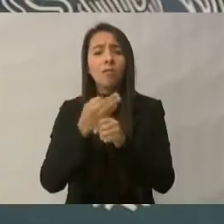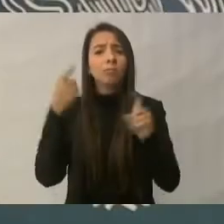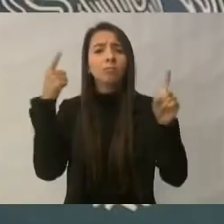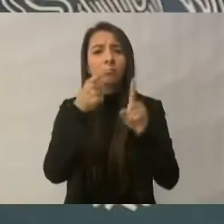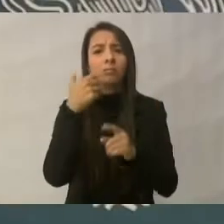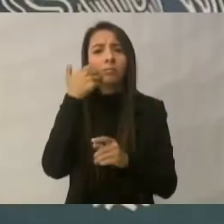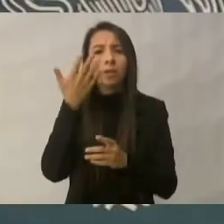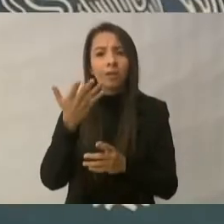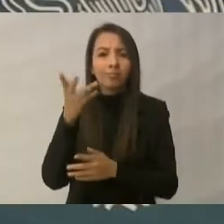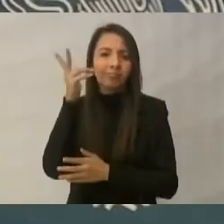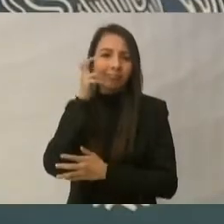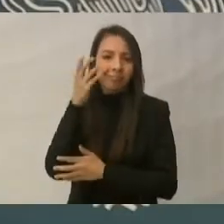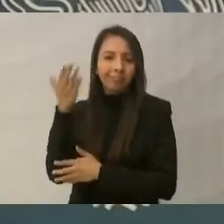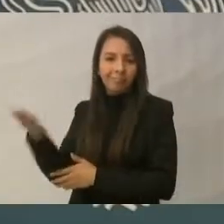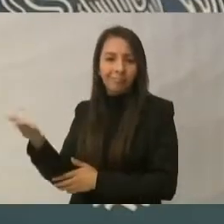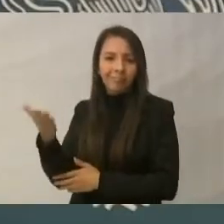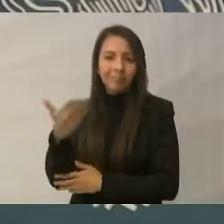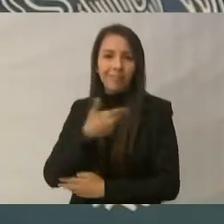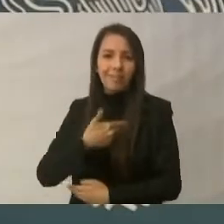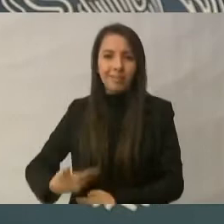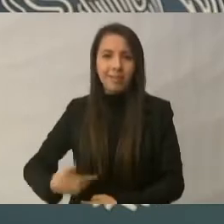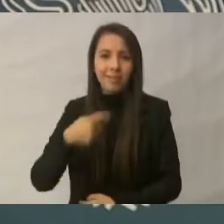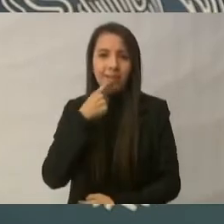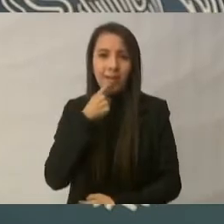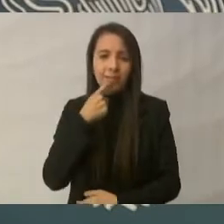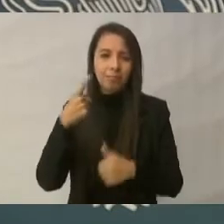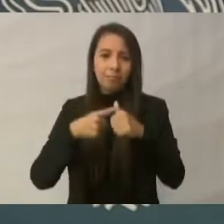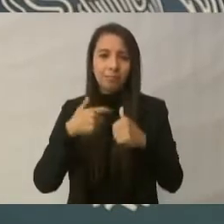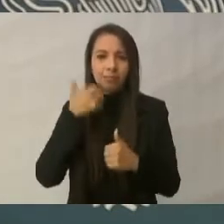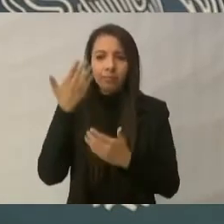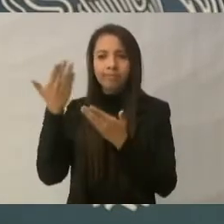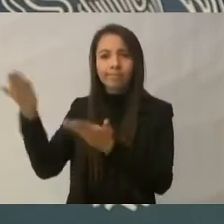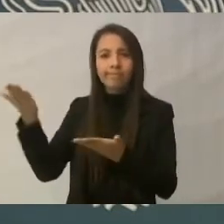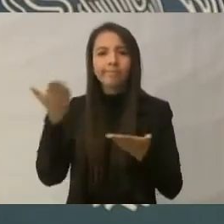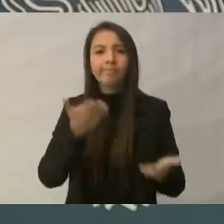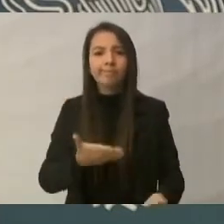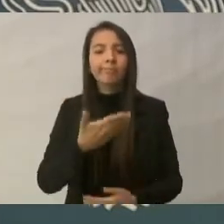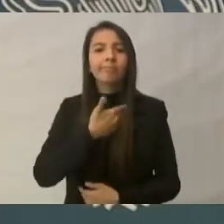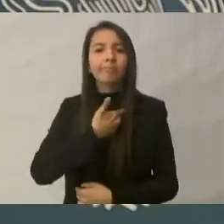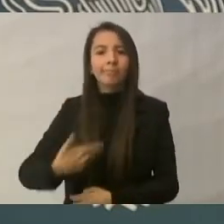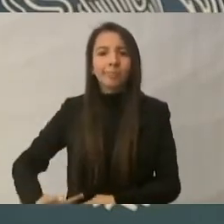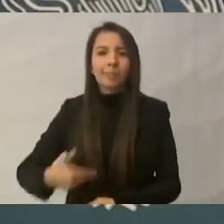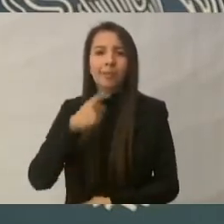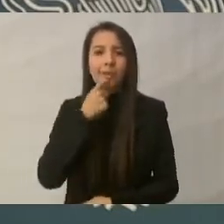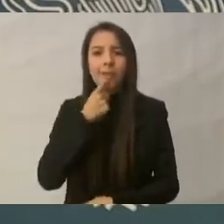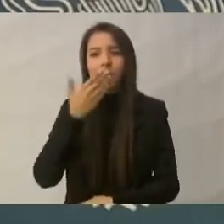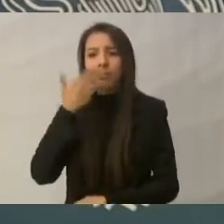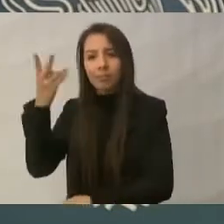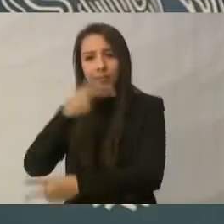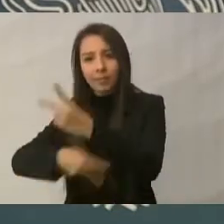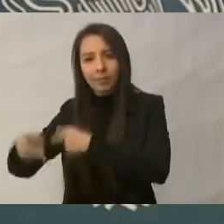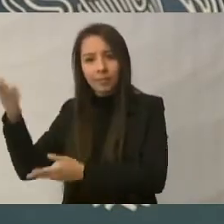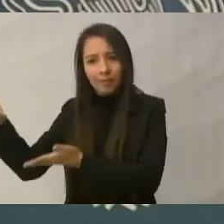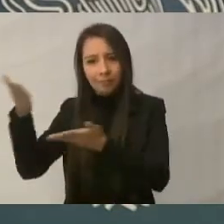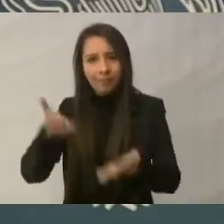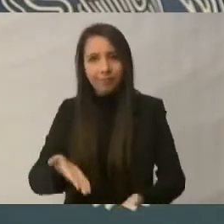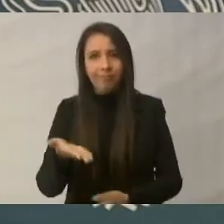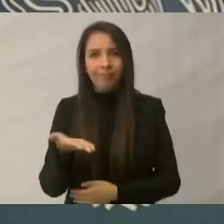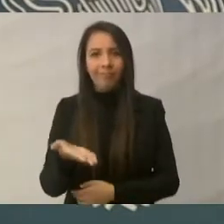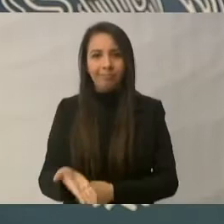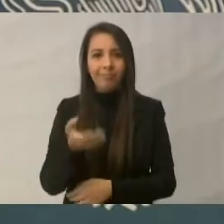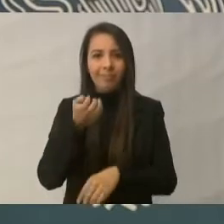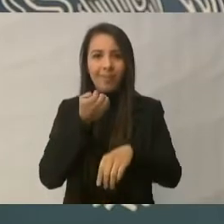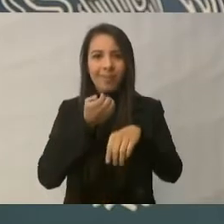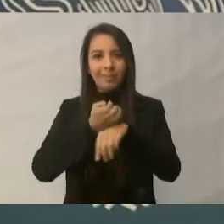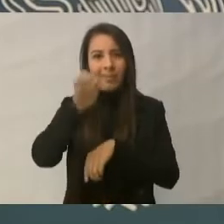oír al señor presidente. Yo le quiero dar la bienvenida a él, al licenciado Andrés Manuel López Obrador, al Estado, porque se